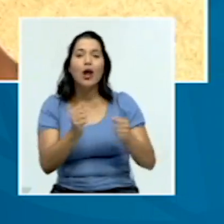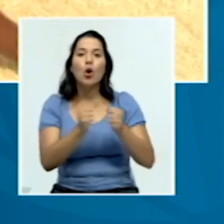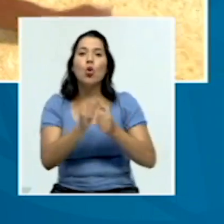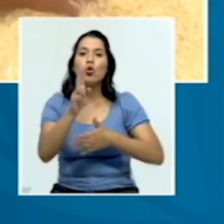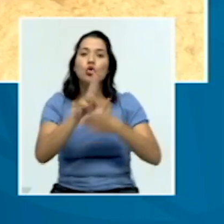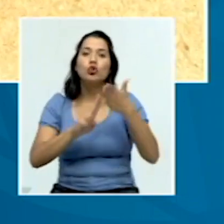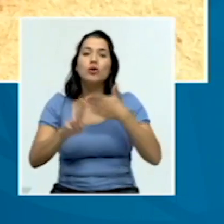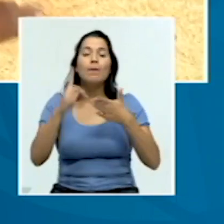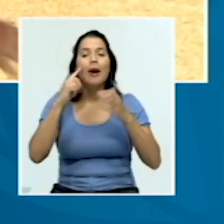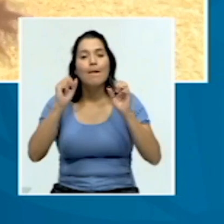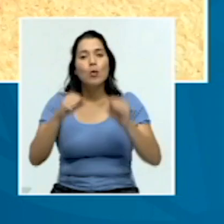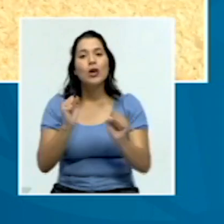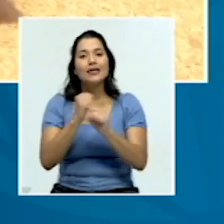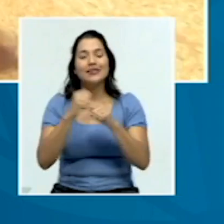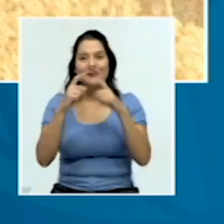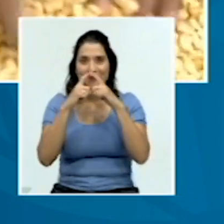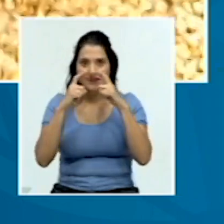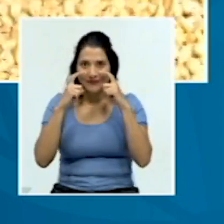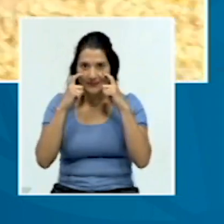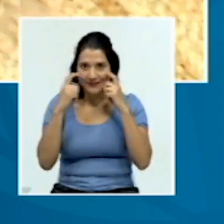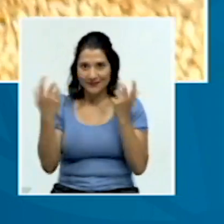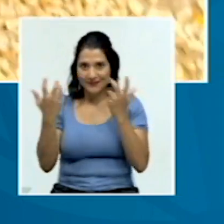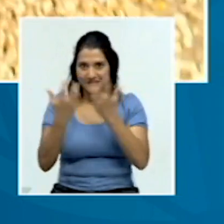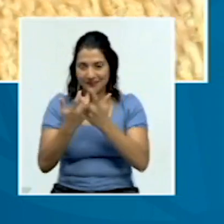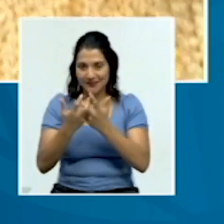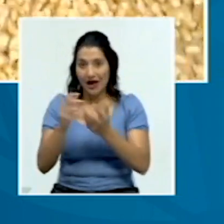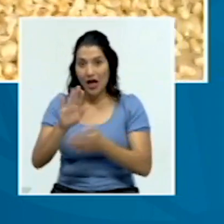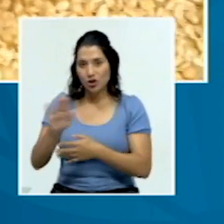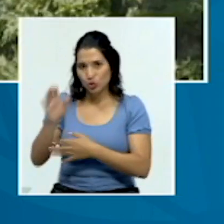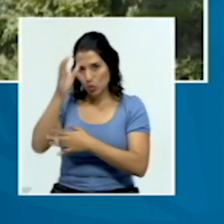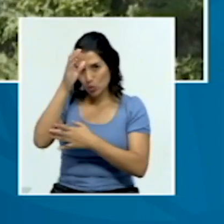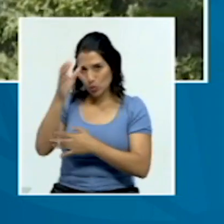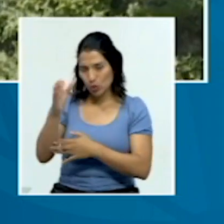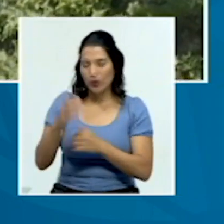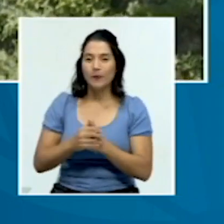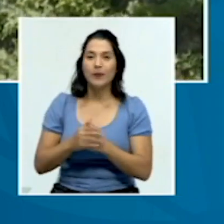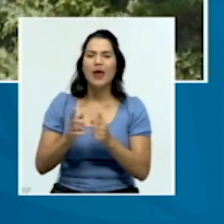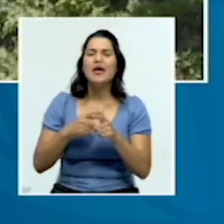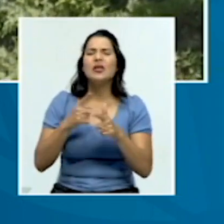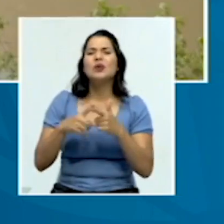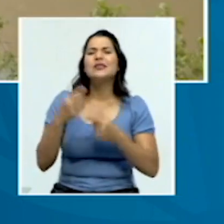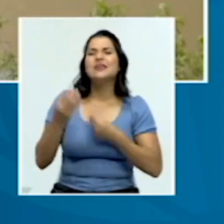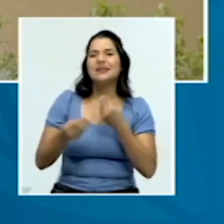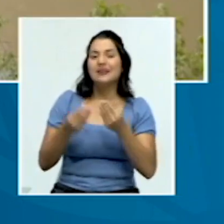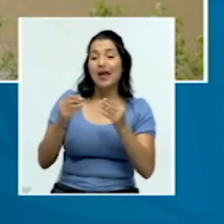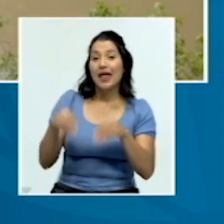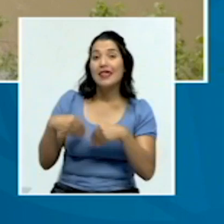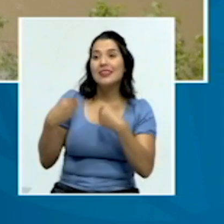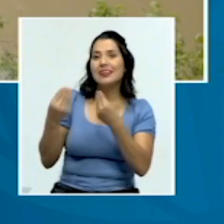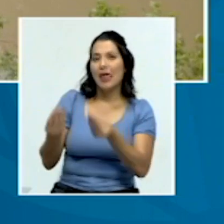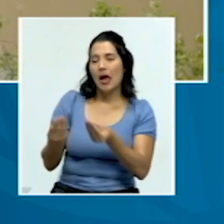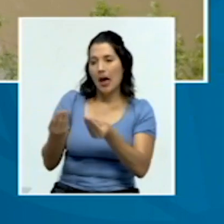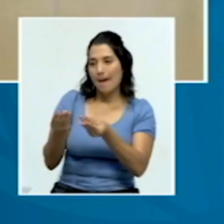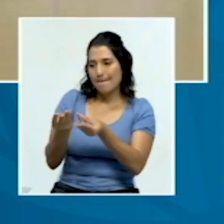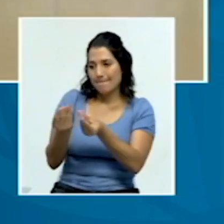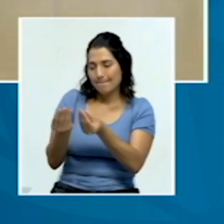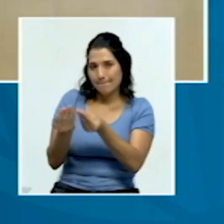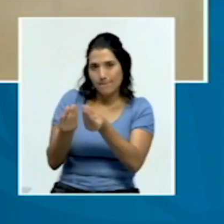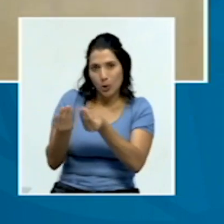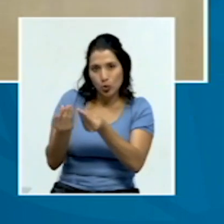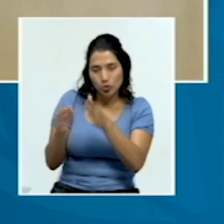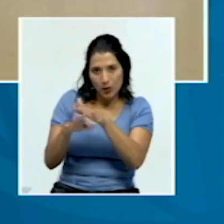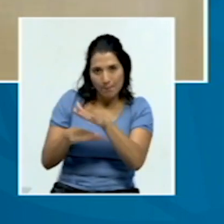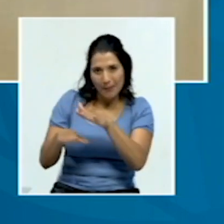fabricación de estos elementos. Estos consistían en brindar lo que era la materia prima, tela filtro, tela